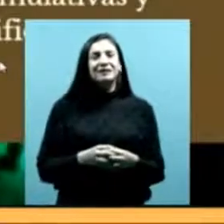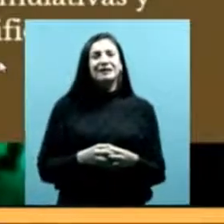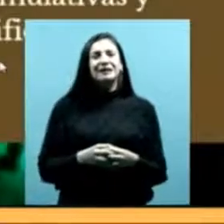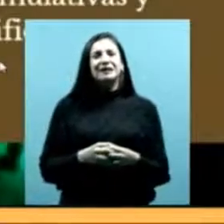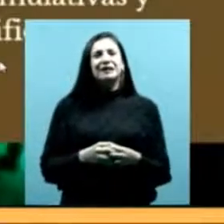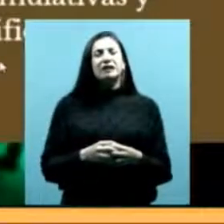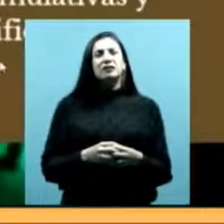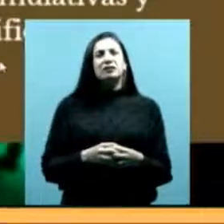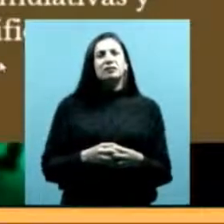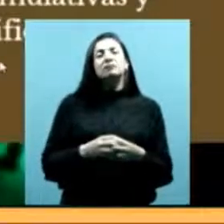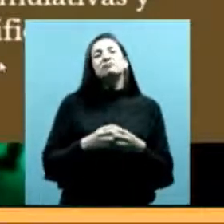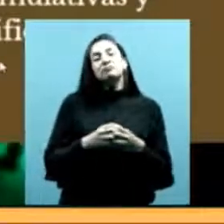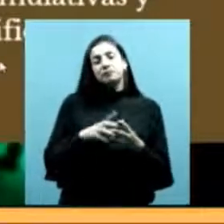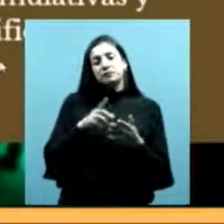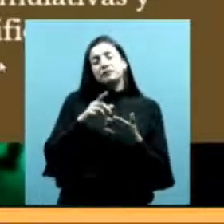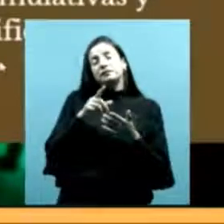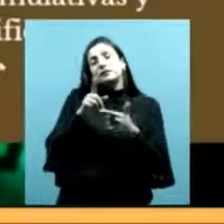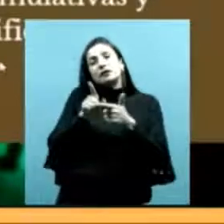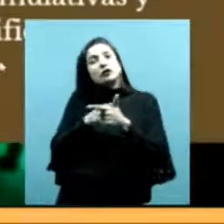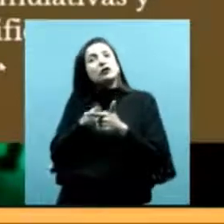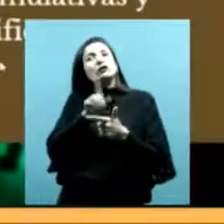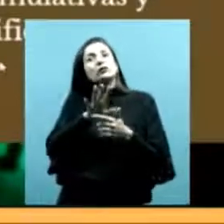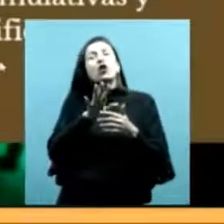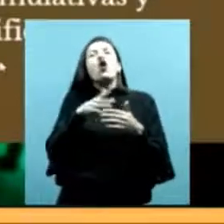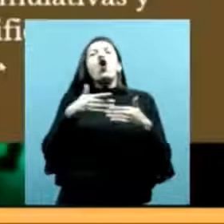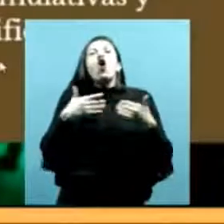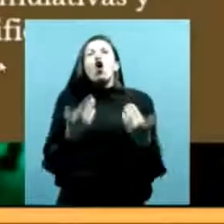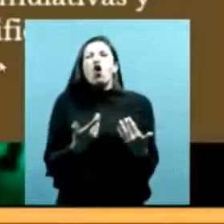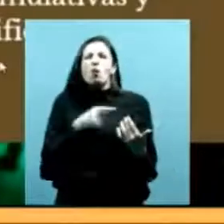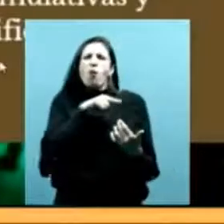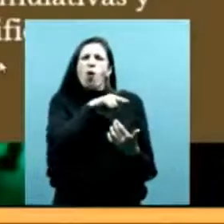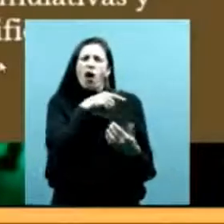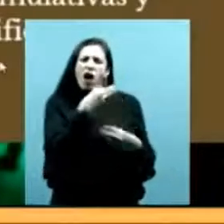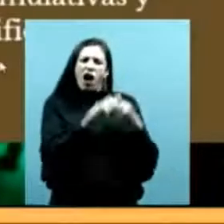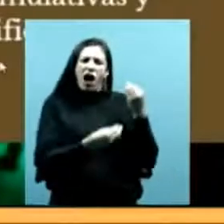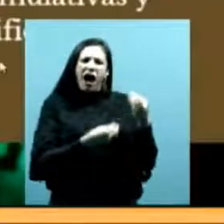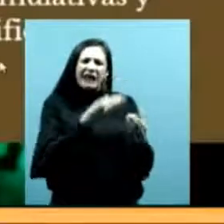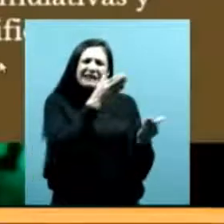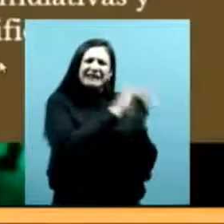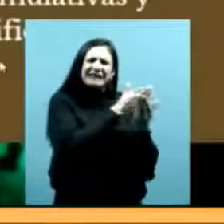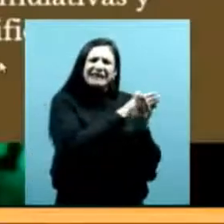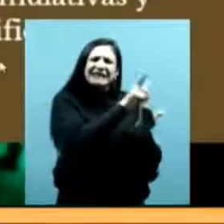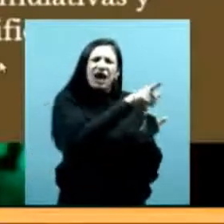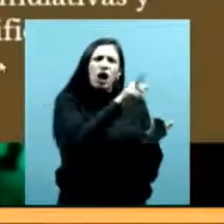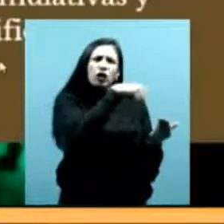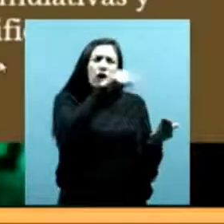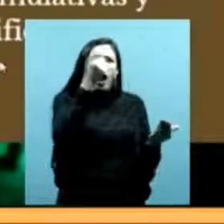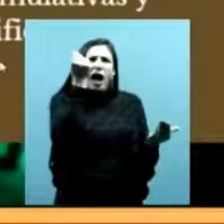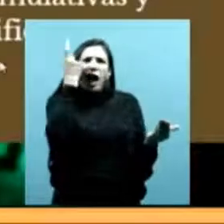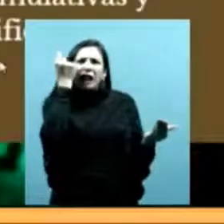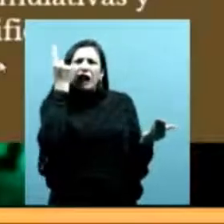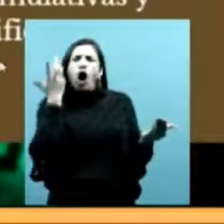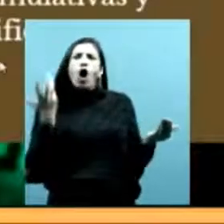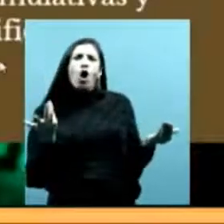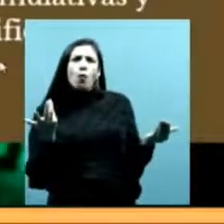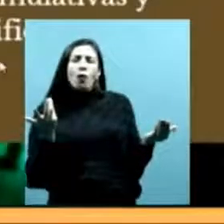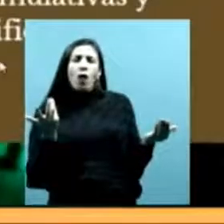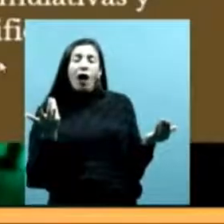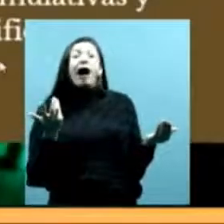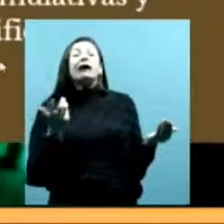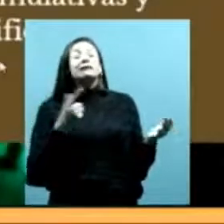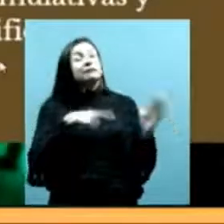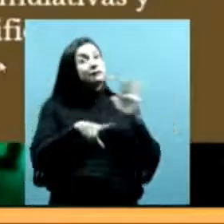modo en que opera el archivo y comprenderlo y entenderlo y ponerlo en discusión es sumamente importante,